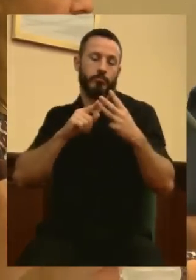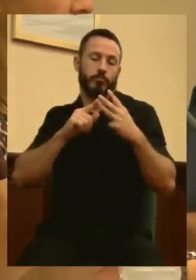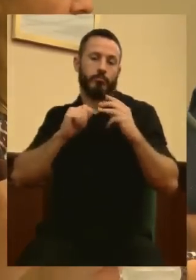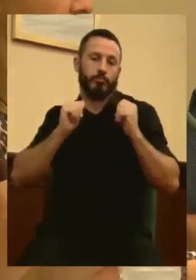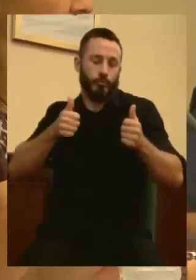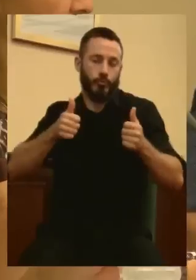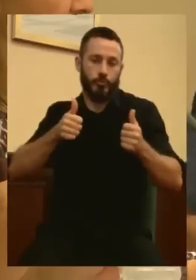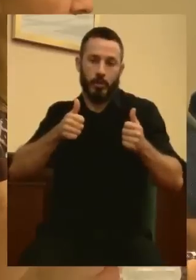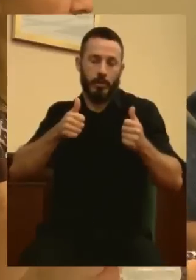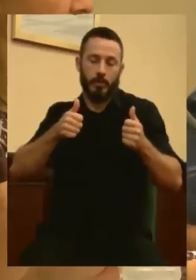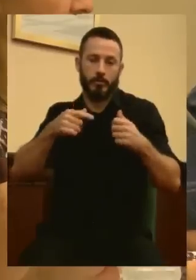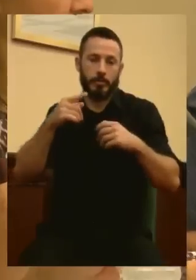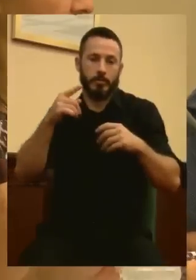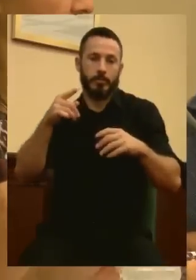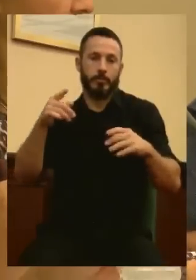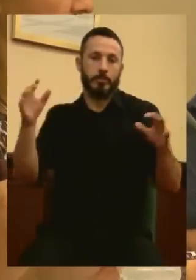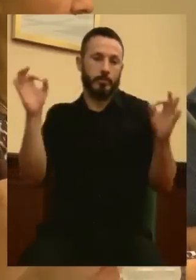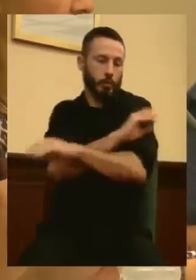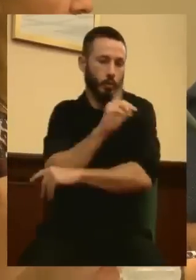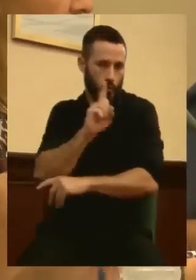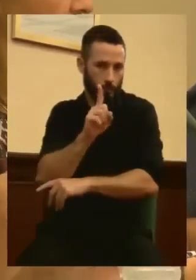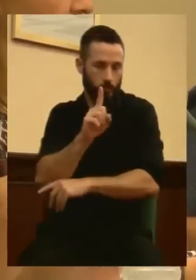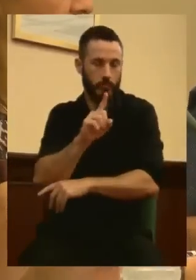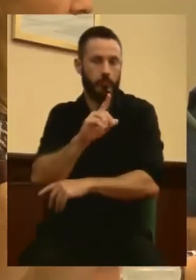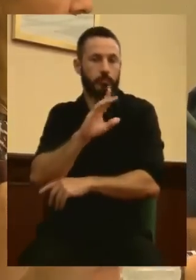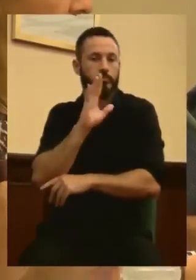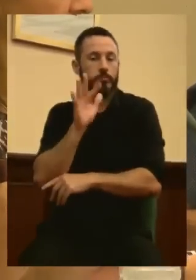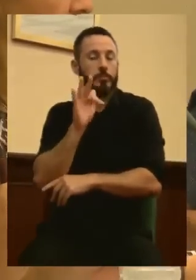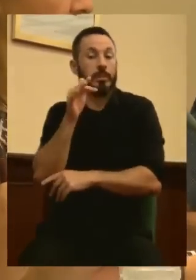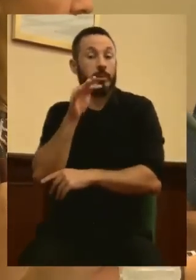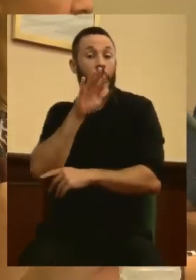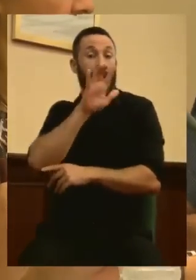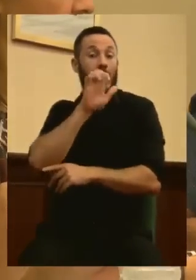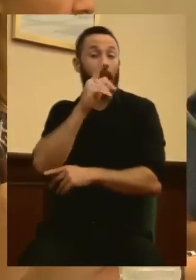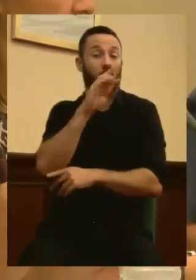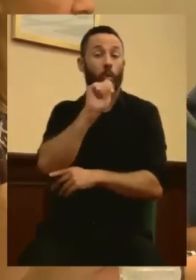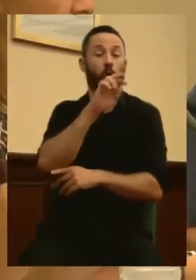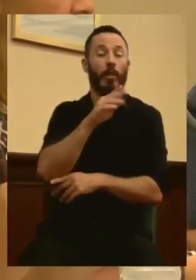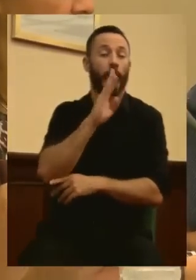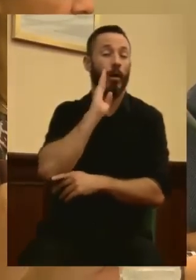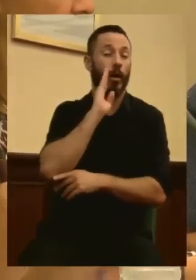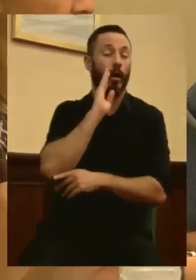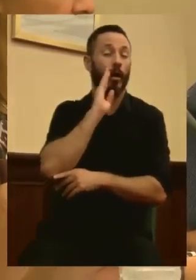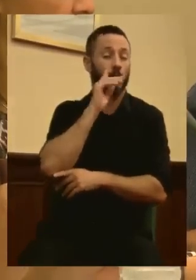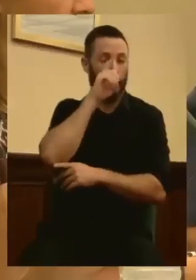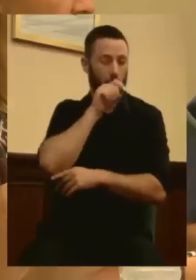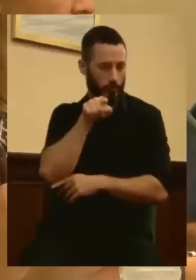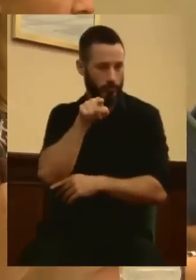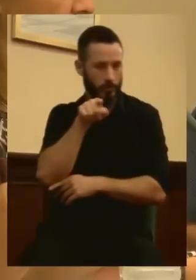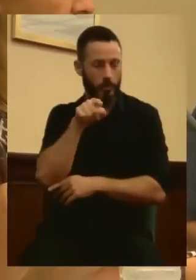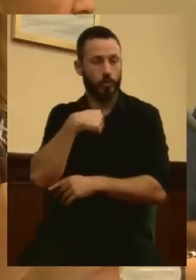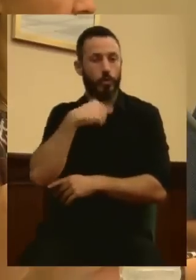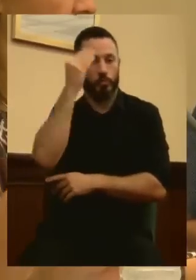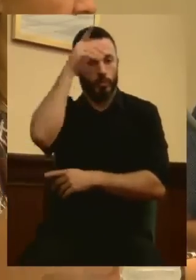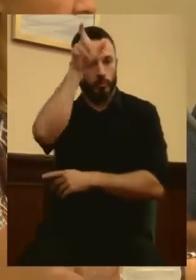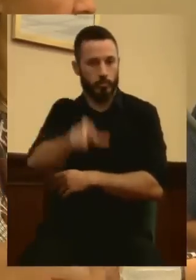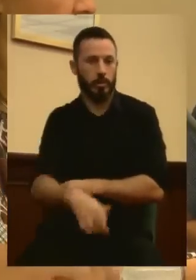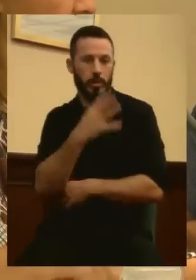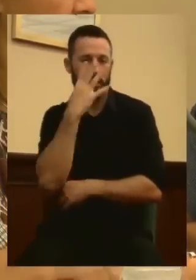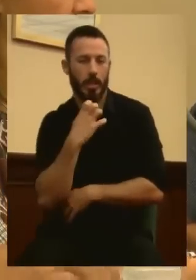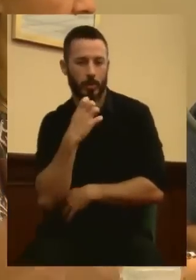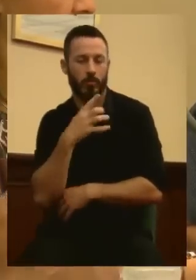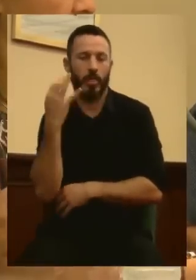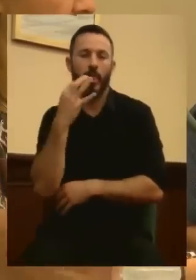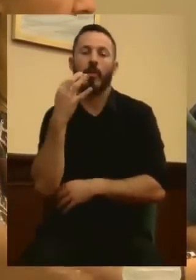cierto, señora Mirina, tal como le ha recordado don Eduardo Gutiérrez, yo creo que si usted es una persona seria, sea más rigurosa